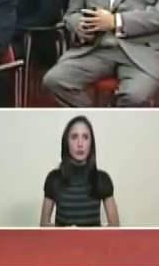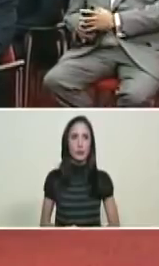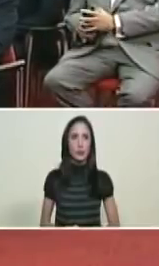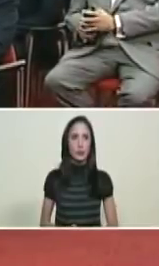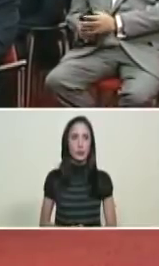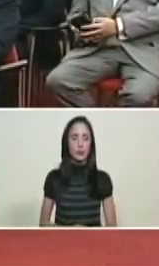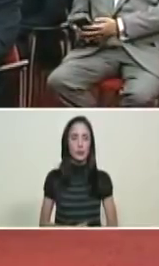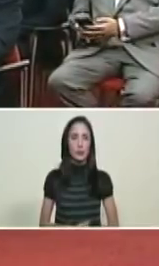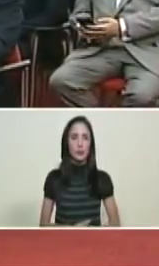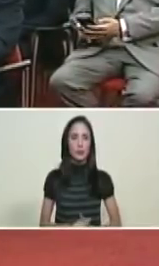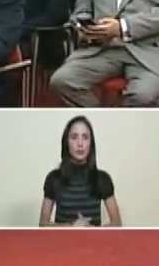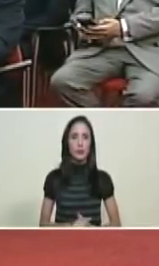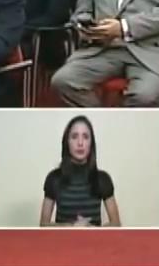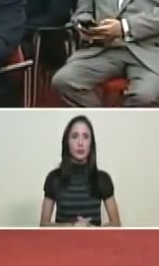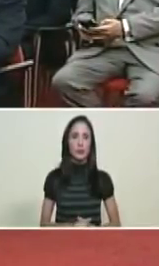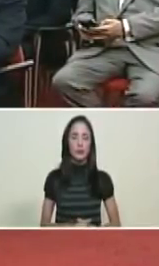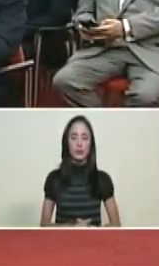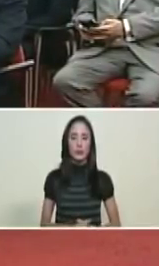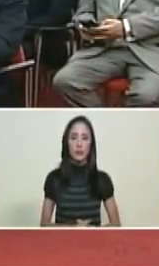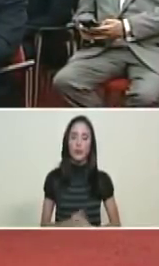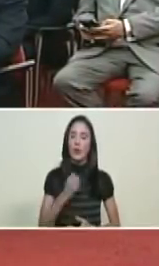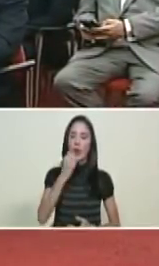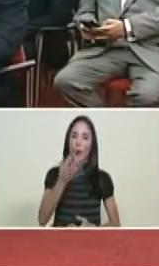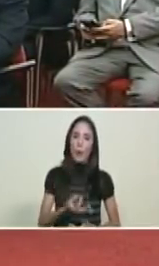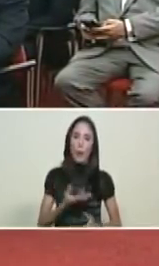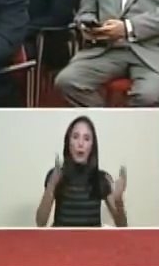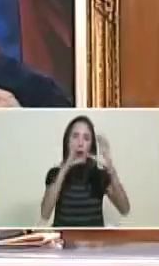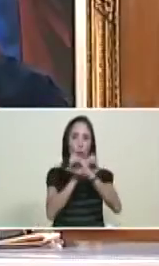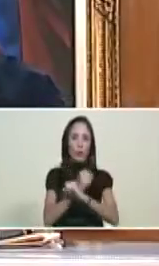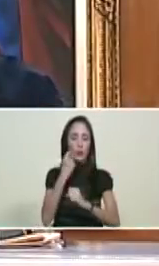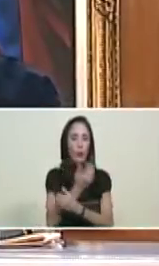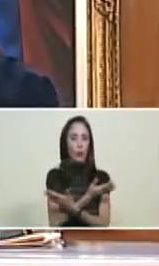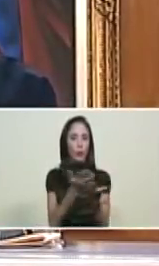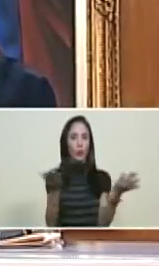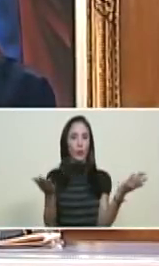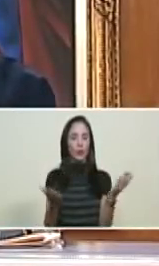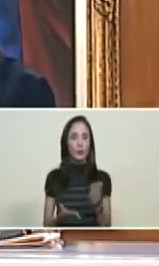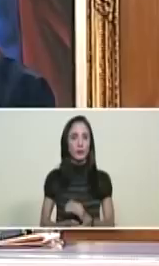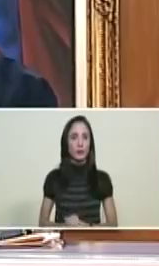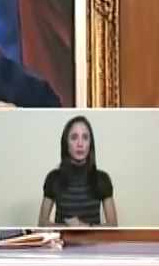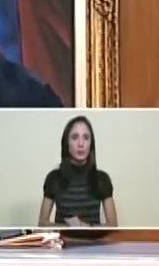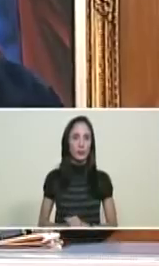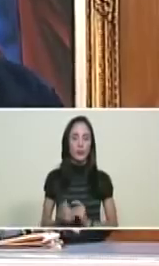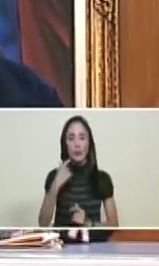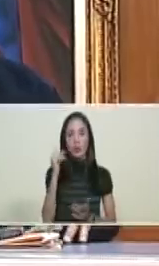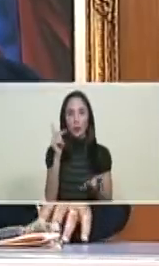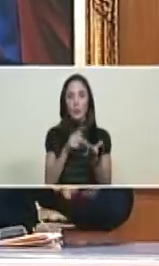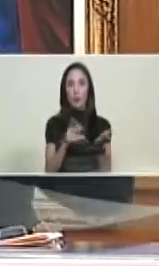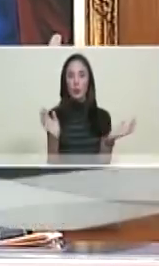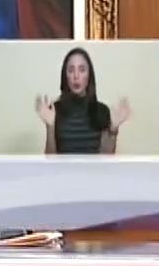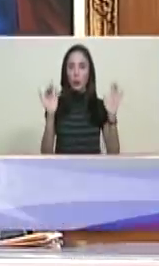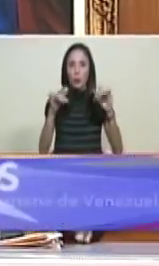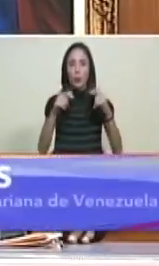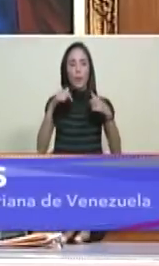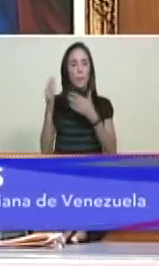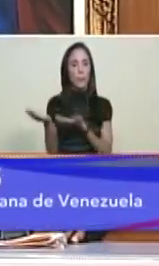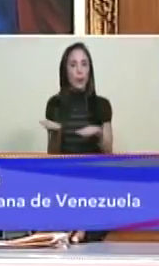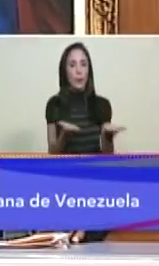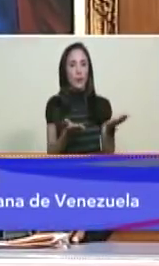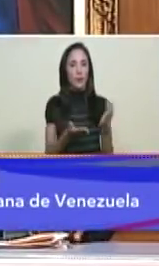de Venezuela. Buenas noches a todos los presentes, bienvenidos,